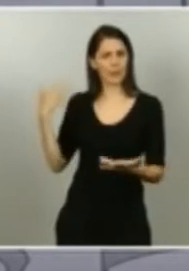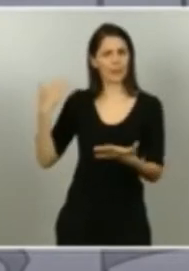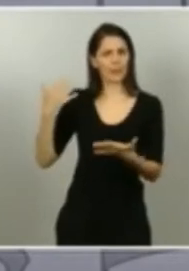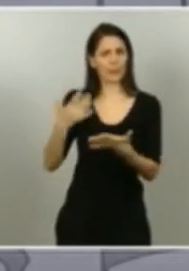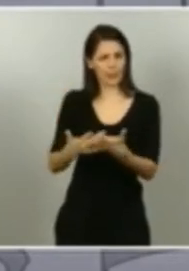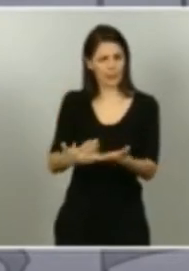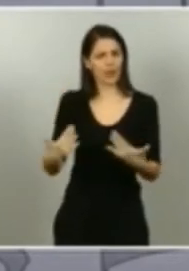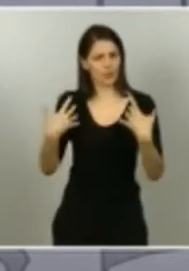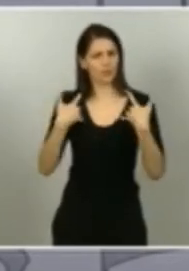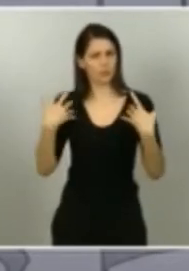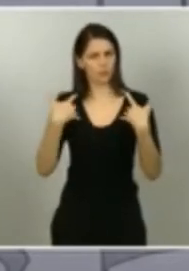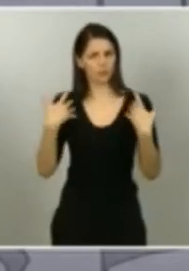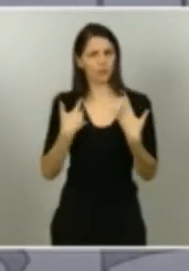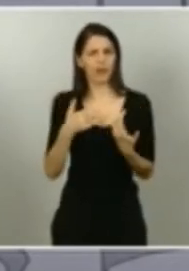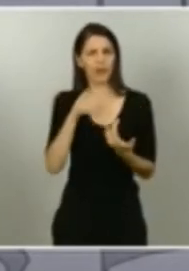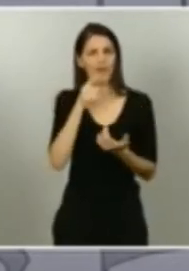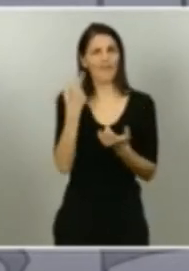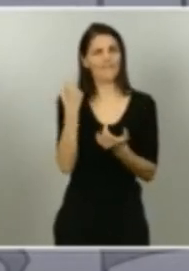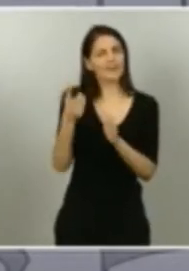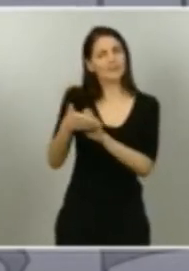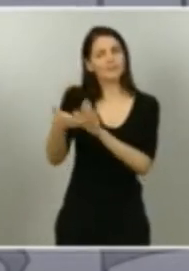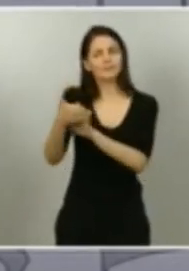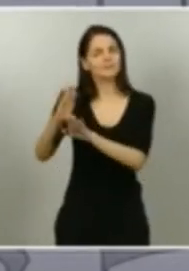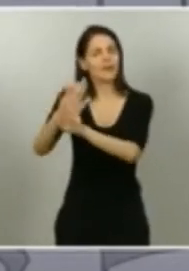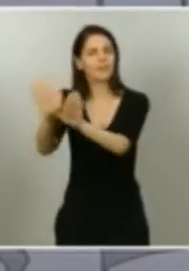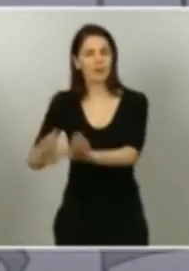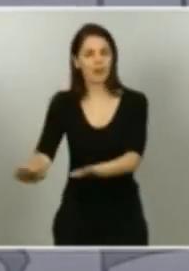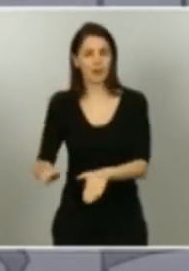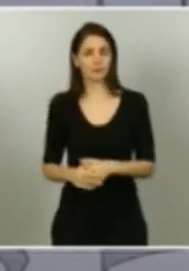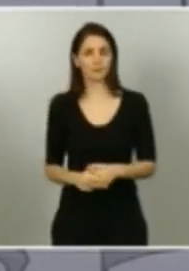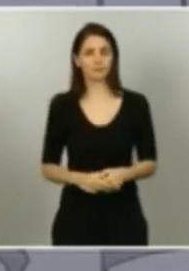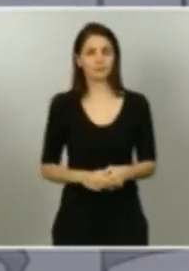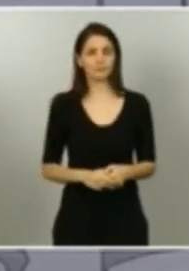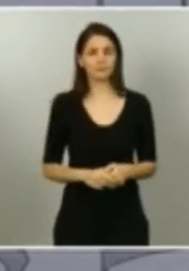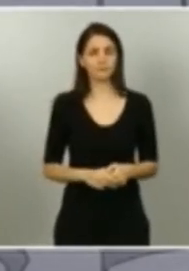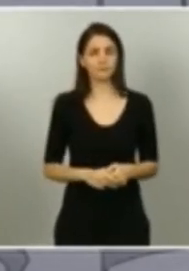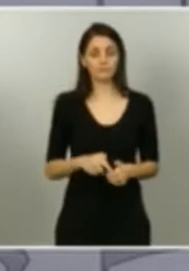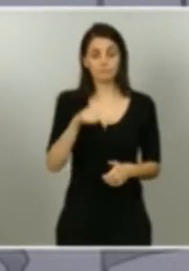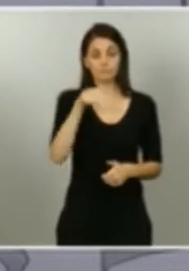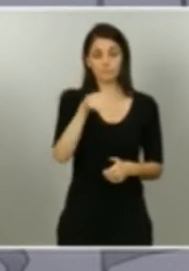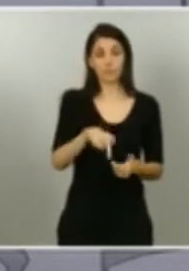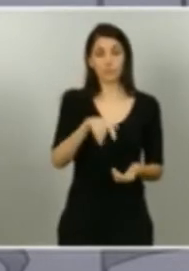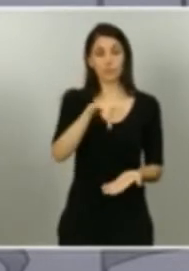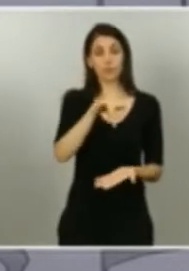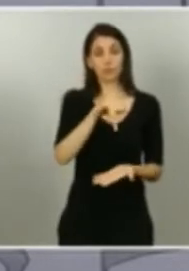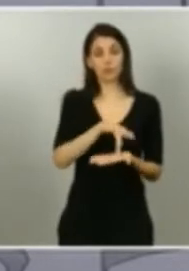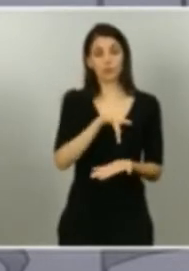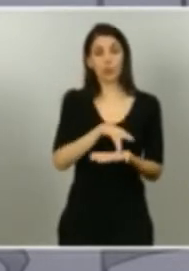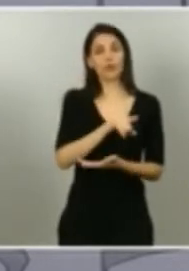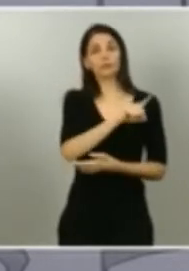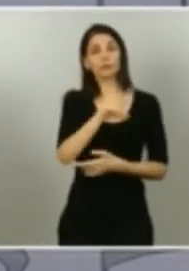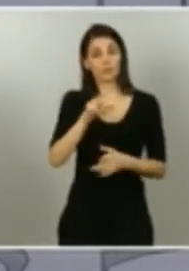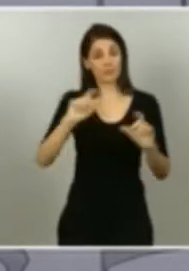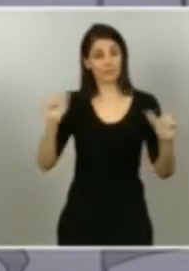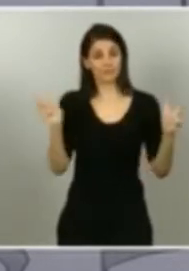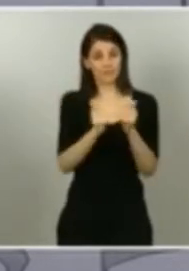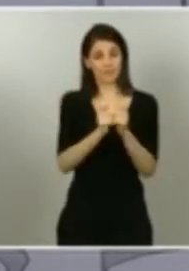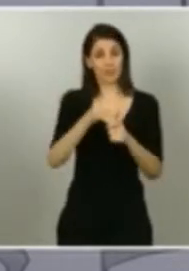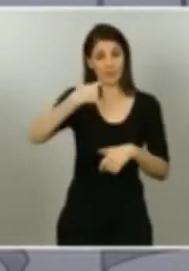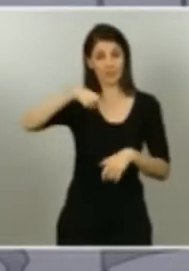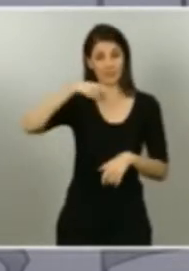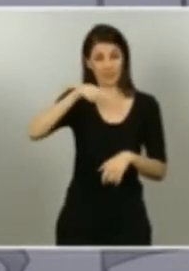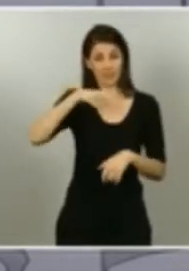Hoy, tras la duodécima conferencia de presidentes y presidentas autonómicos, en la que hemos analizado